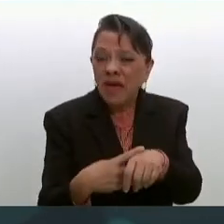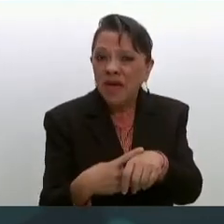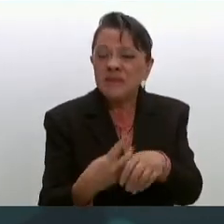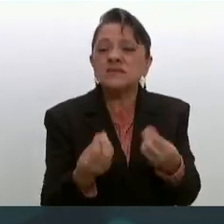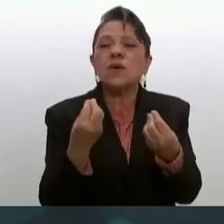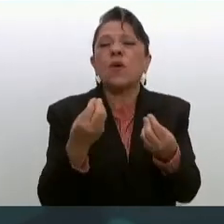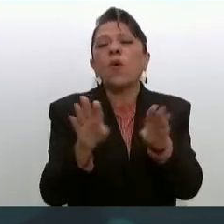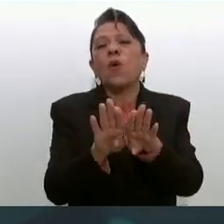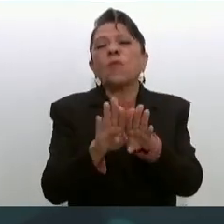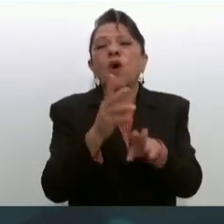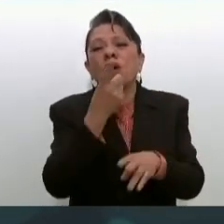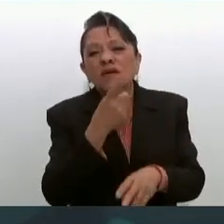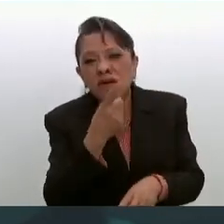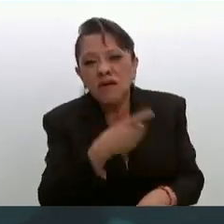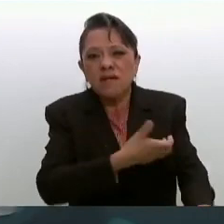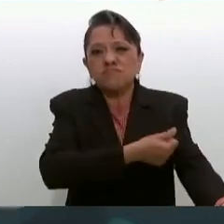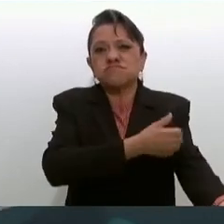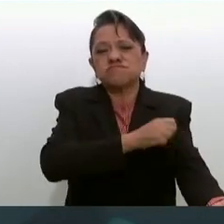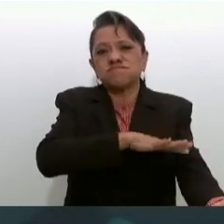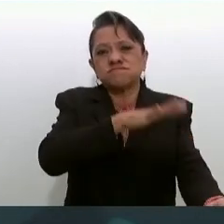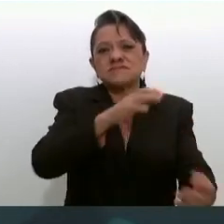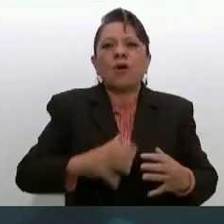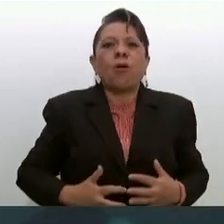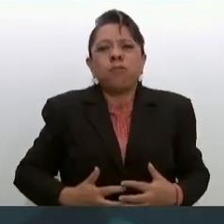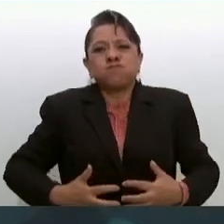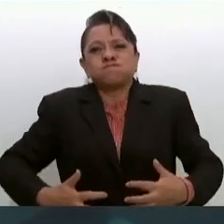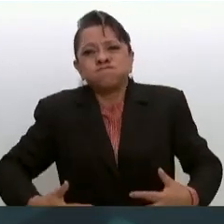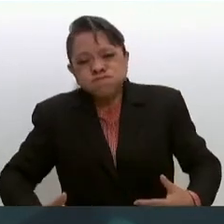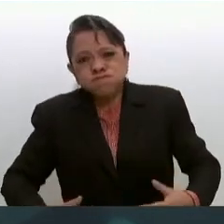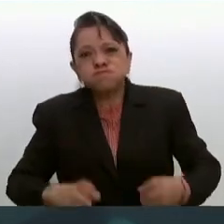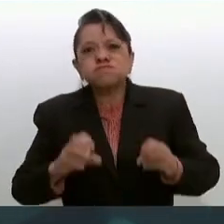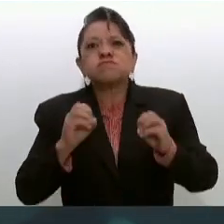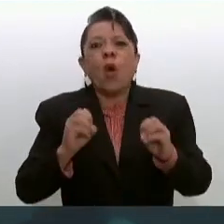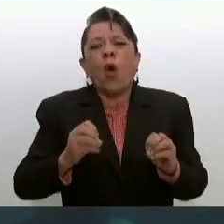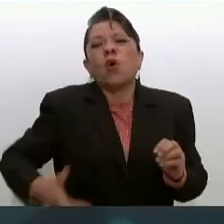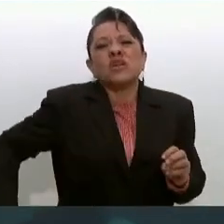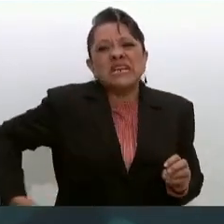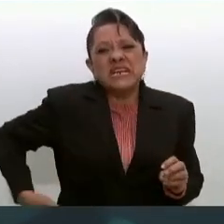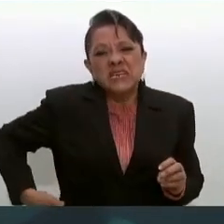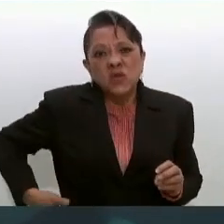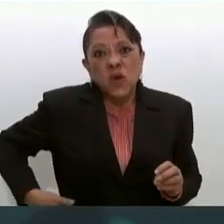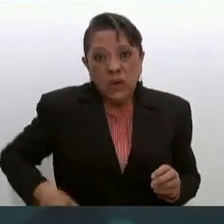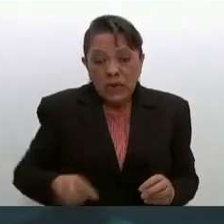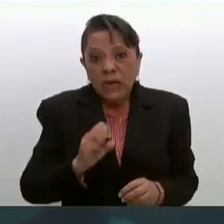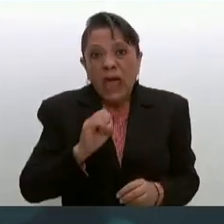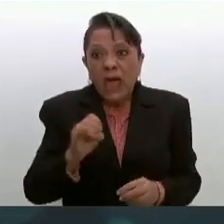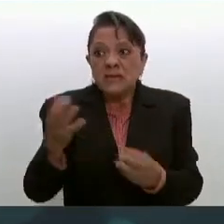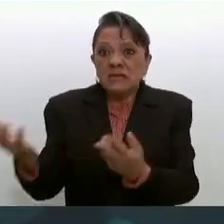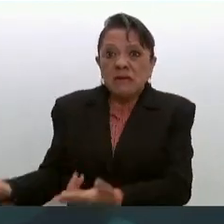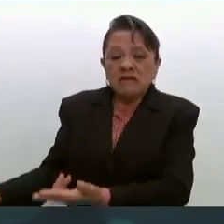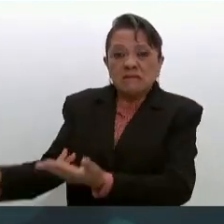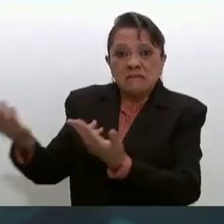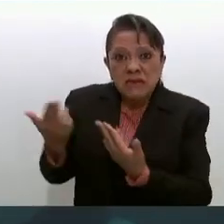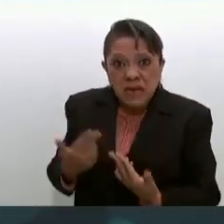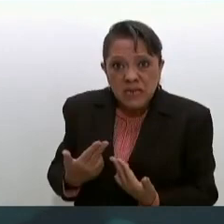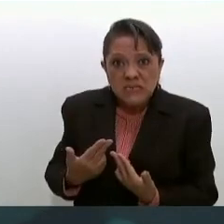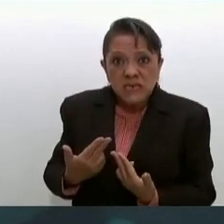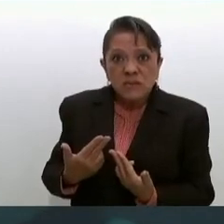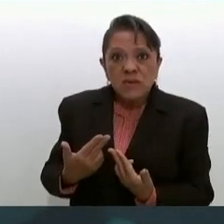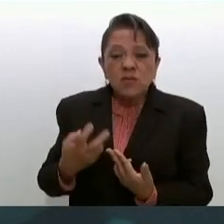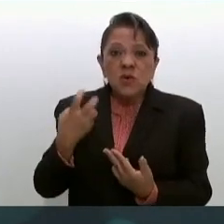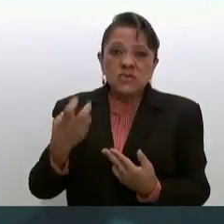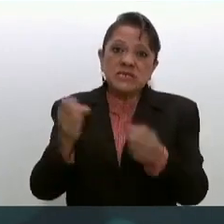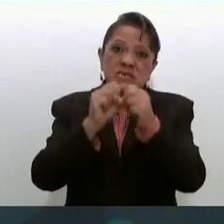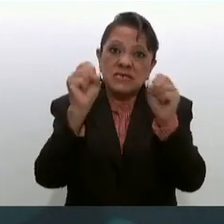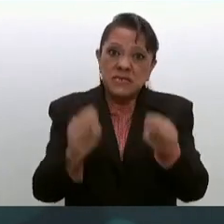hipertensión, la obesidad o la insuficiencia renal. Así es como recibimos el sistema de salud de nuestro